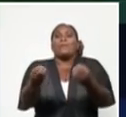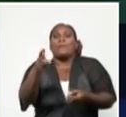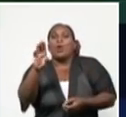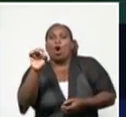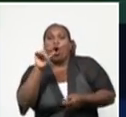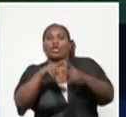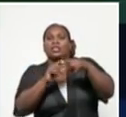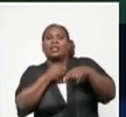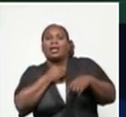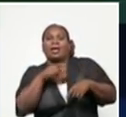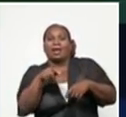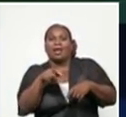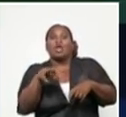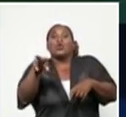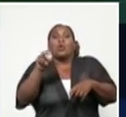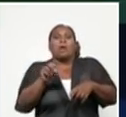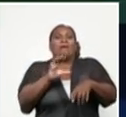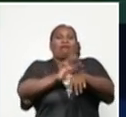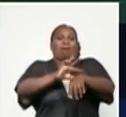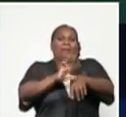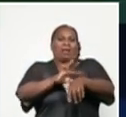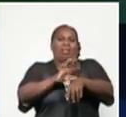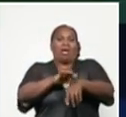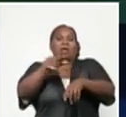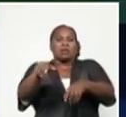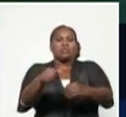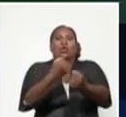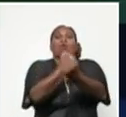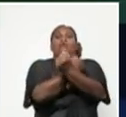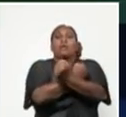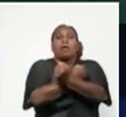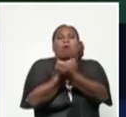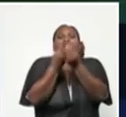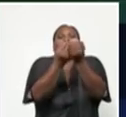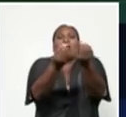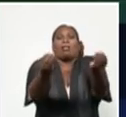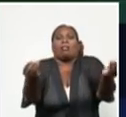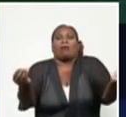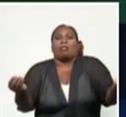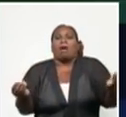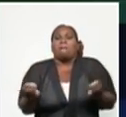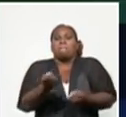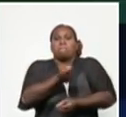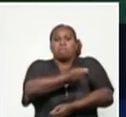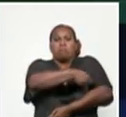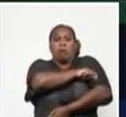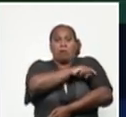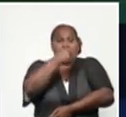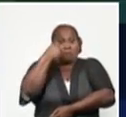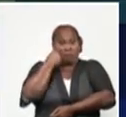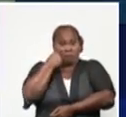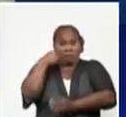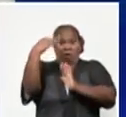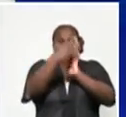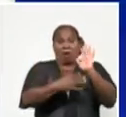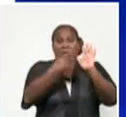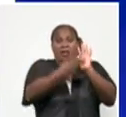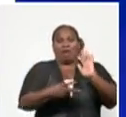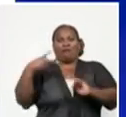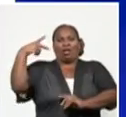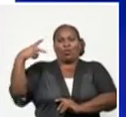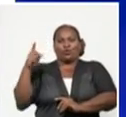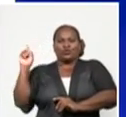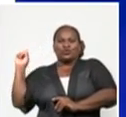pone en riesgo a toda nuestra población. Si podemos ver la gráfica, lo vamos a entender mucho